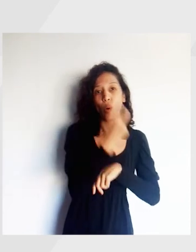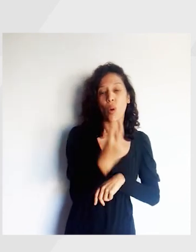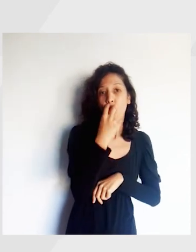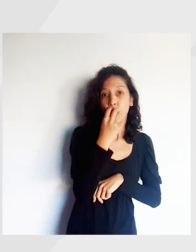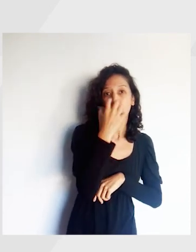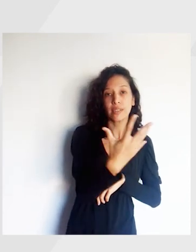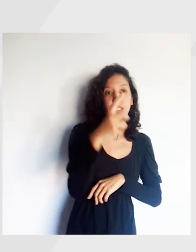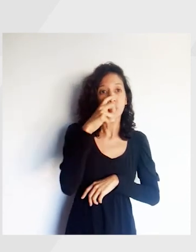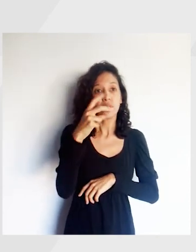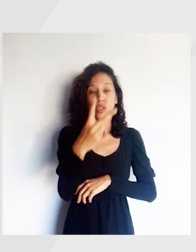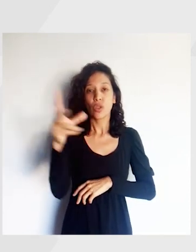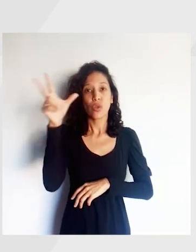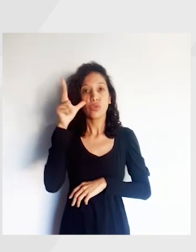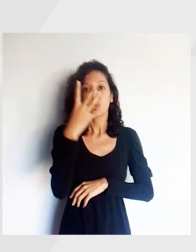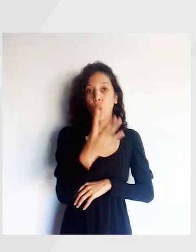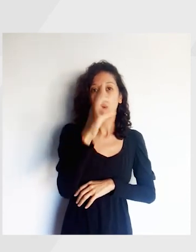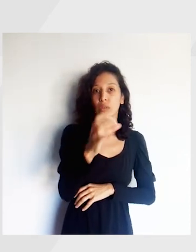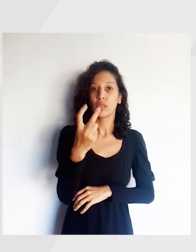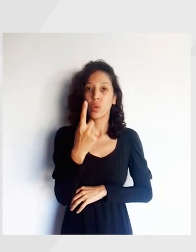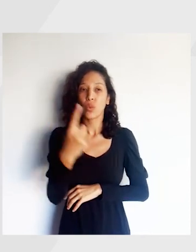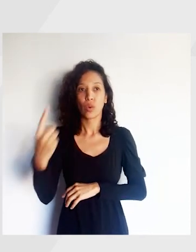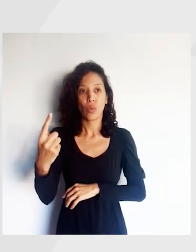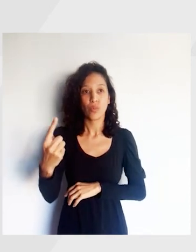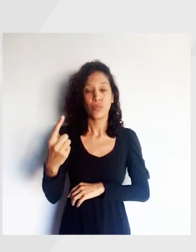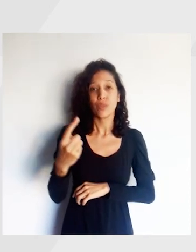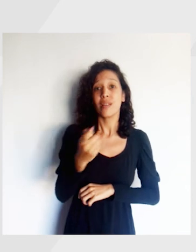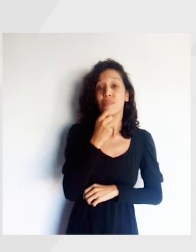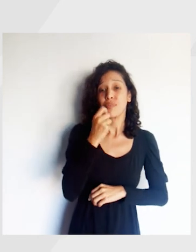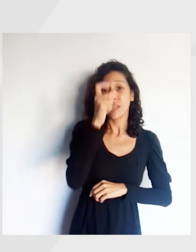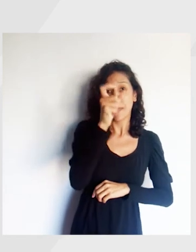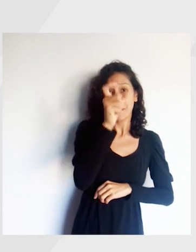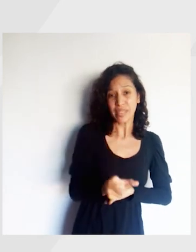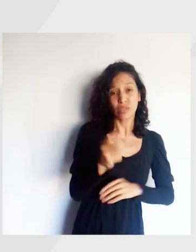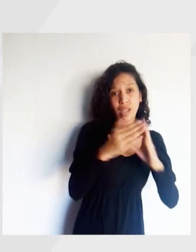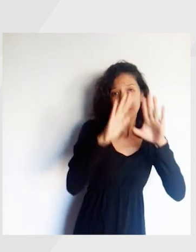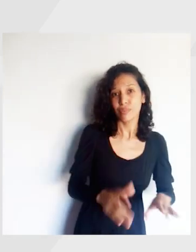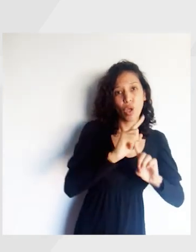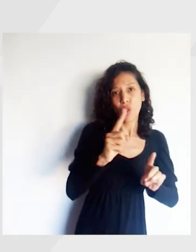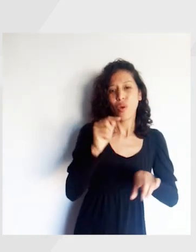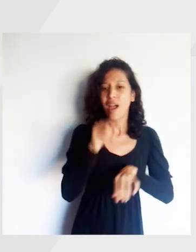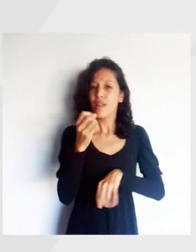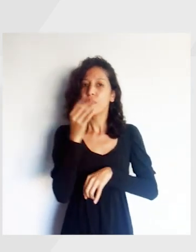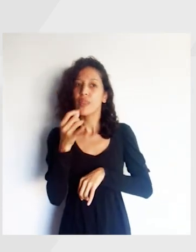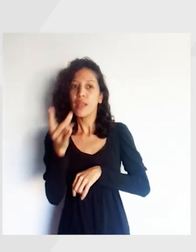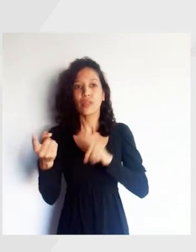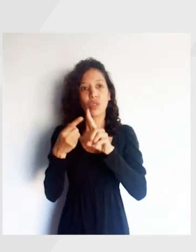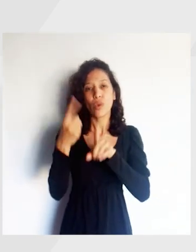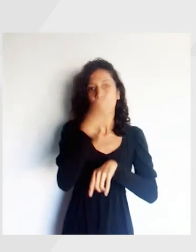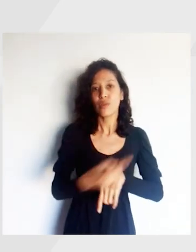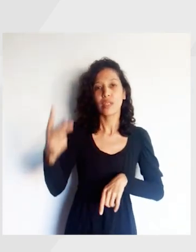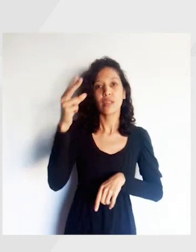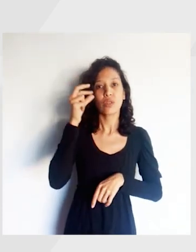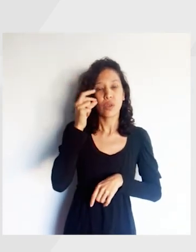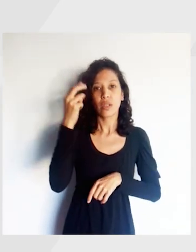al 011-5728-4011. Para denunciar a quienes violen la cuarentena,